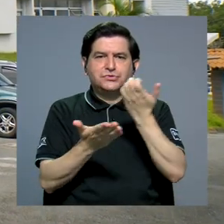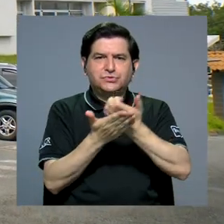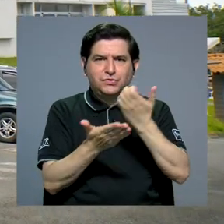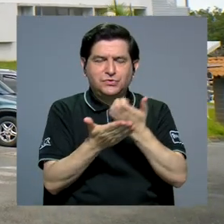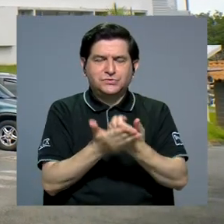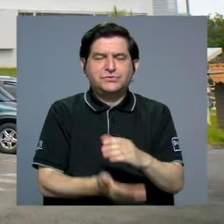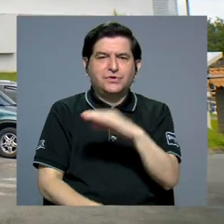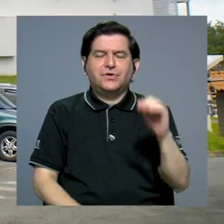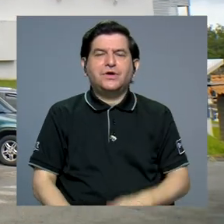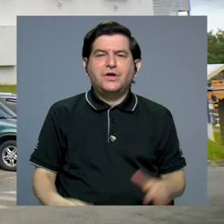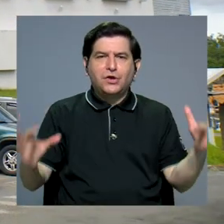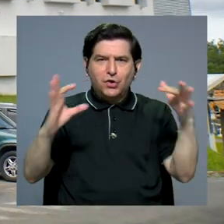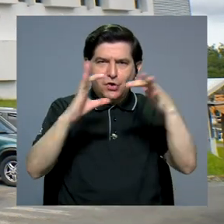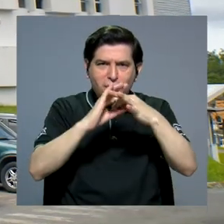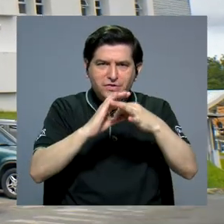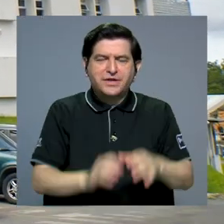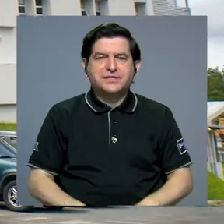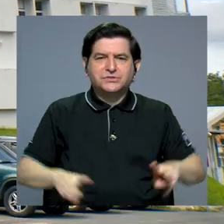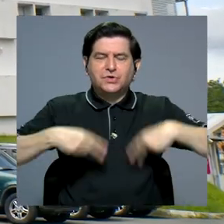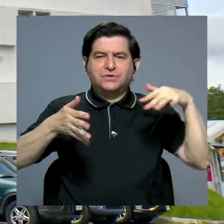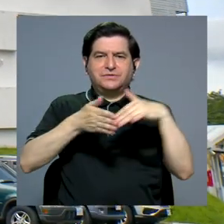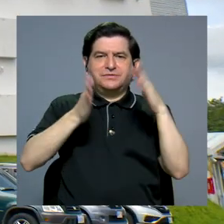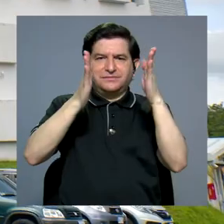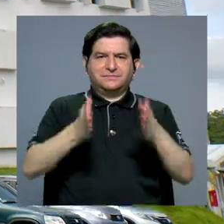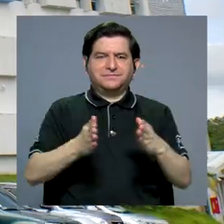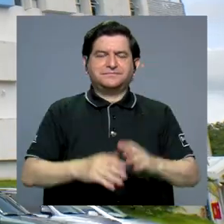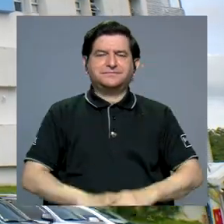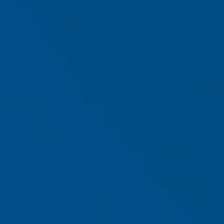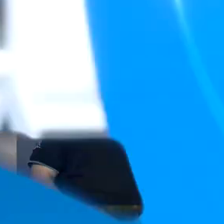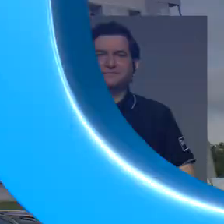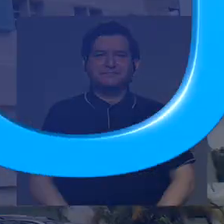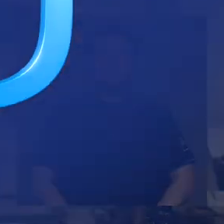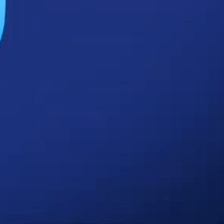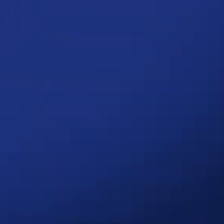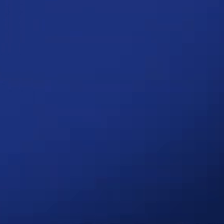Socioeconómica y por la Coordinación de Vida Estudiantil.